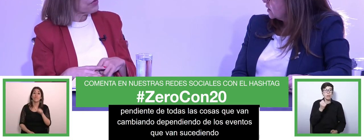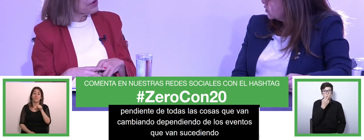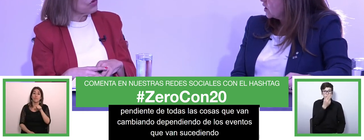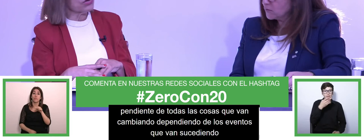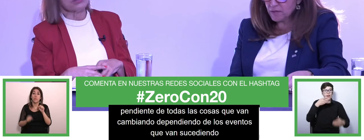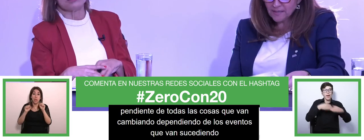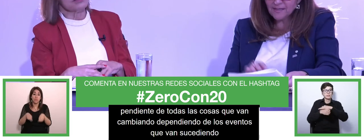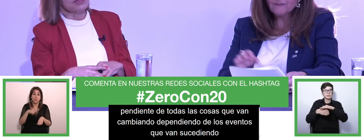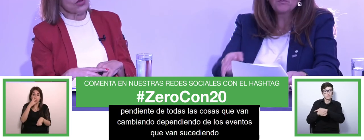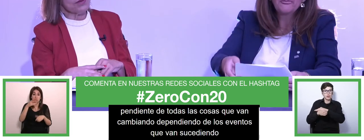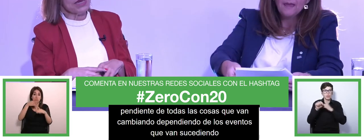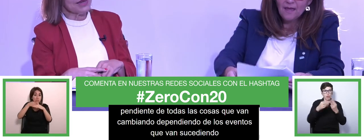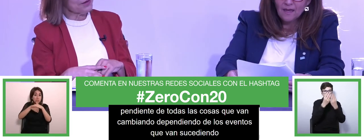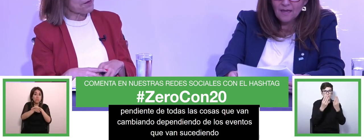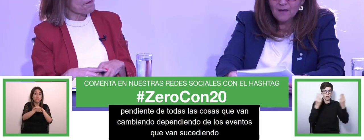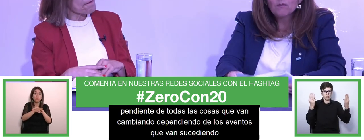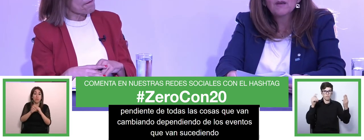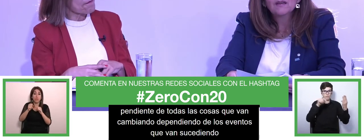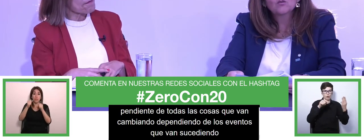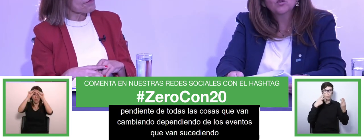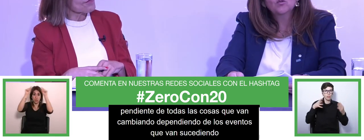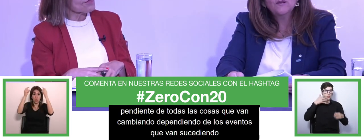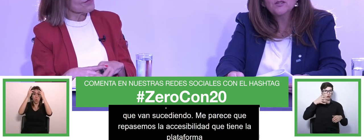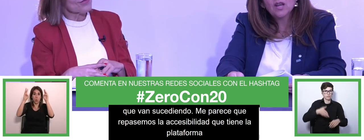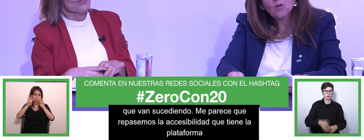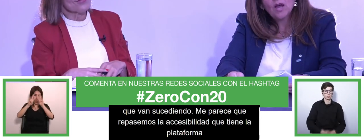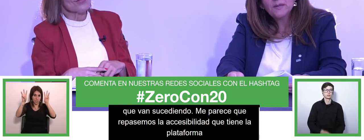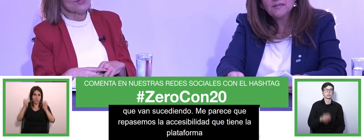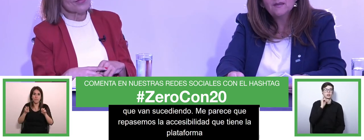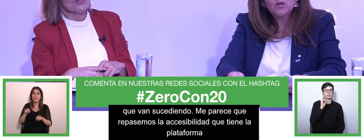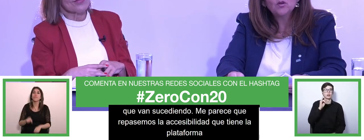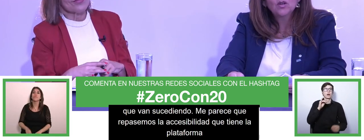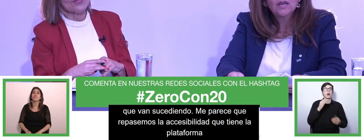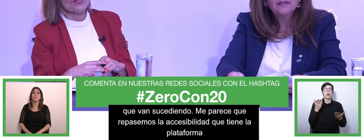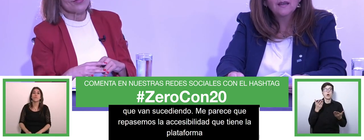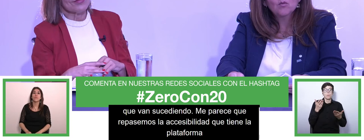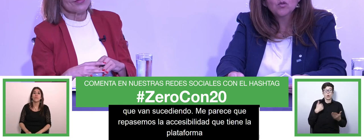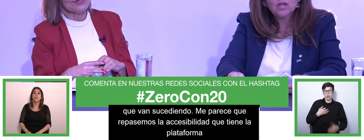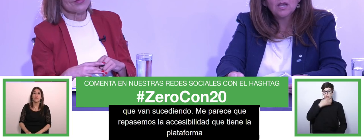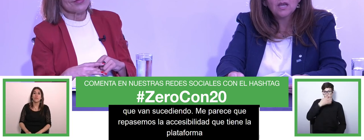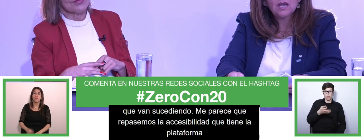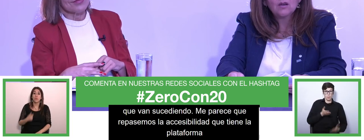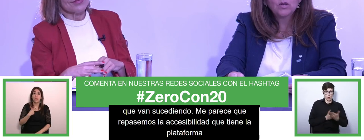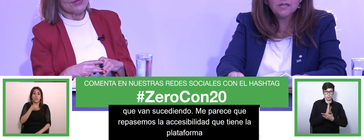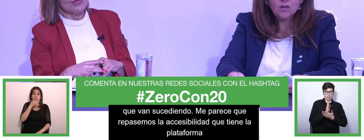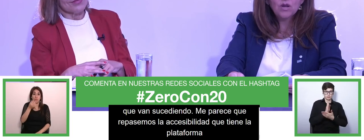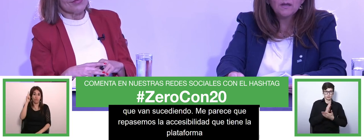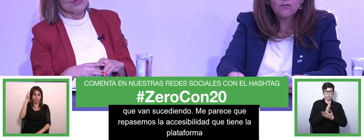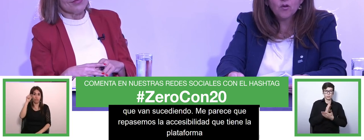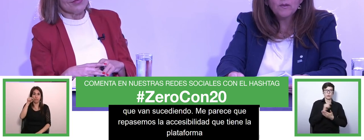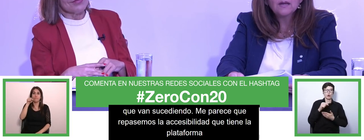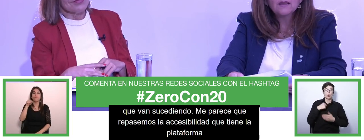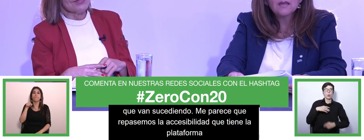cual estamos teniendo la conferencia? de todas maneras como les mencionábamos al principio estamos utilizando